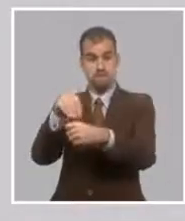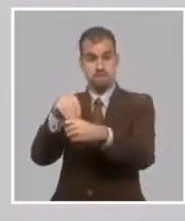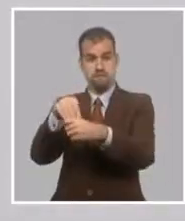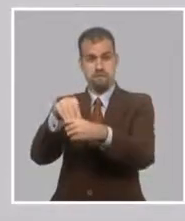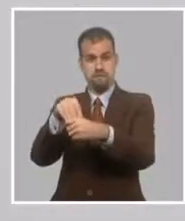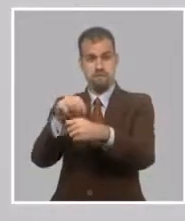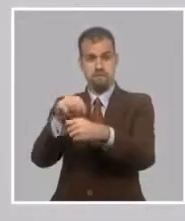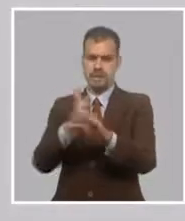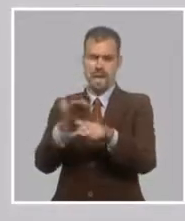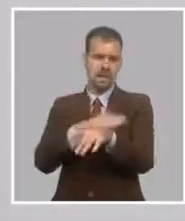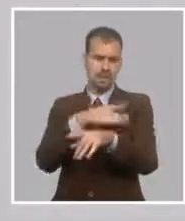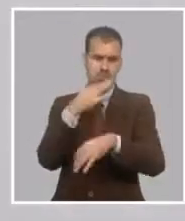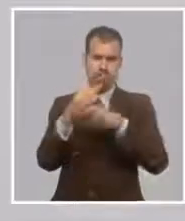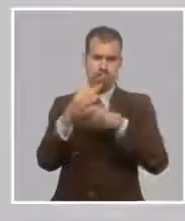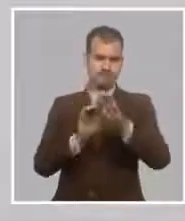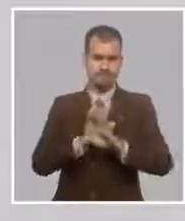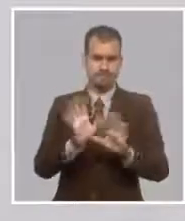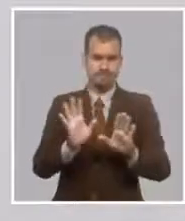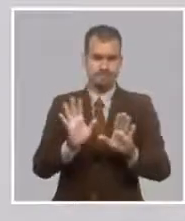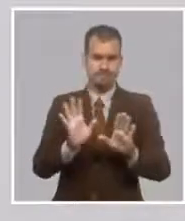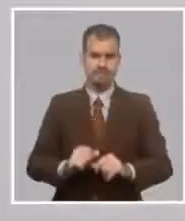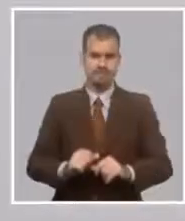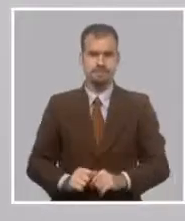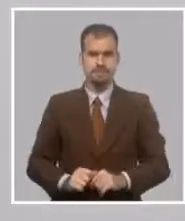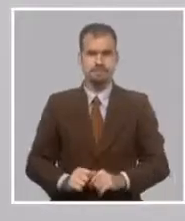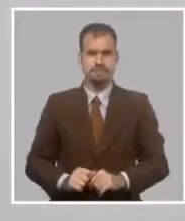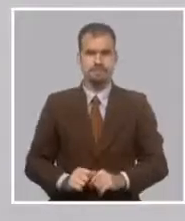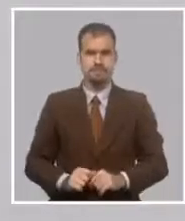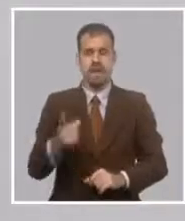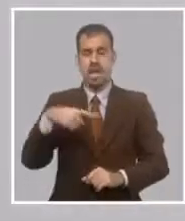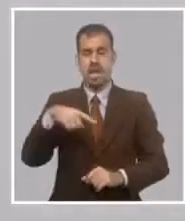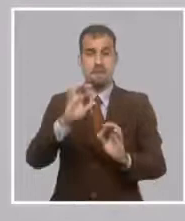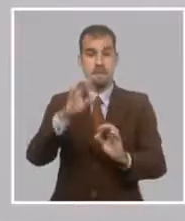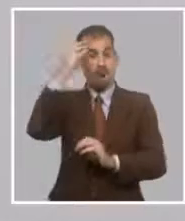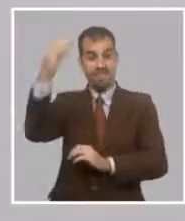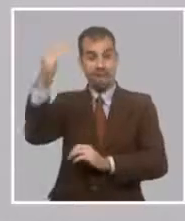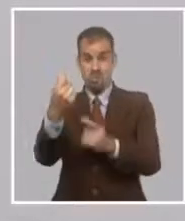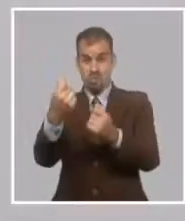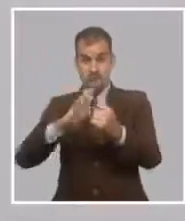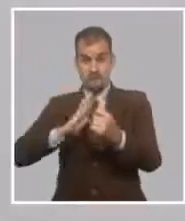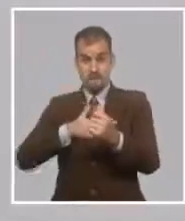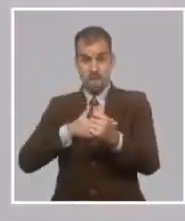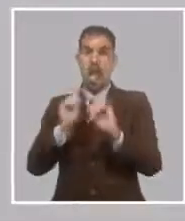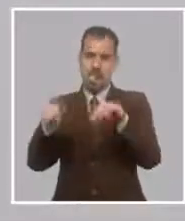referencia anteriormente, que está constituido con recursos del presupuesto del Estado,